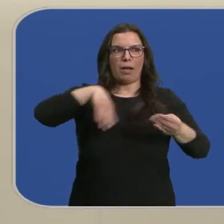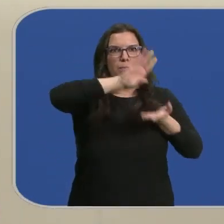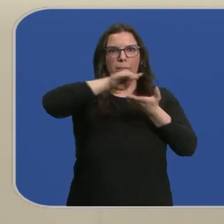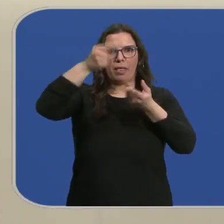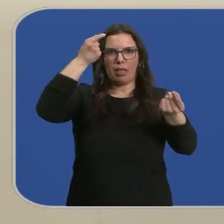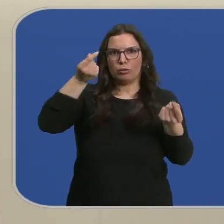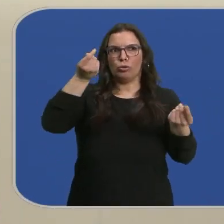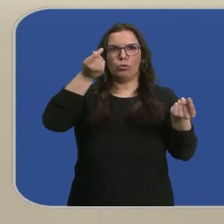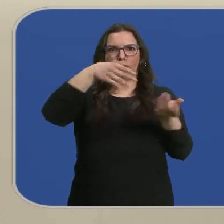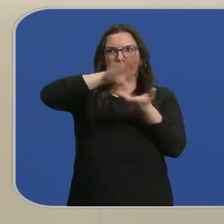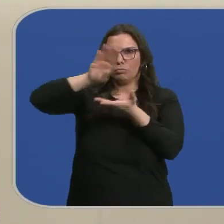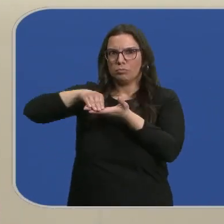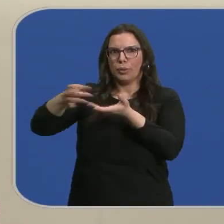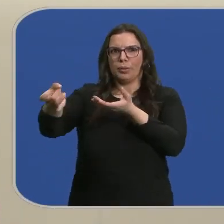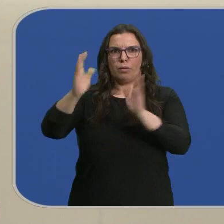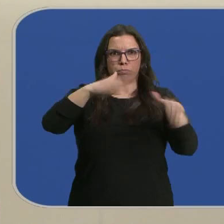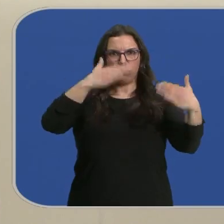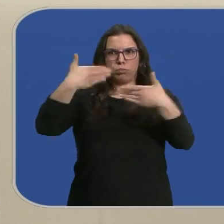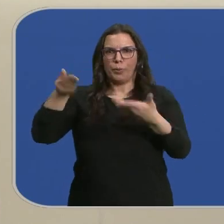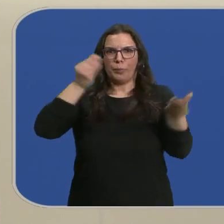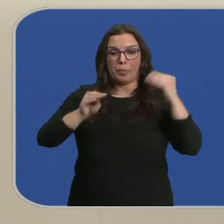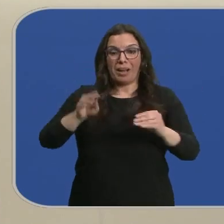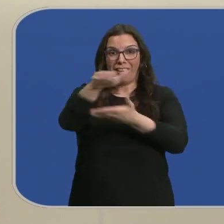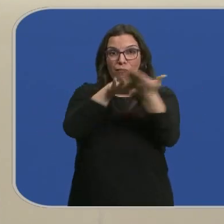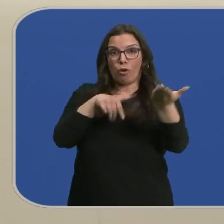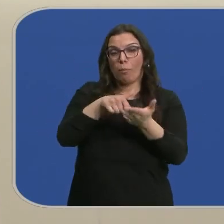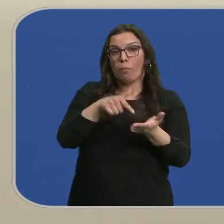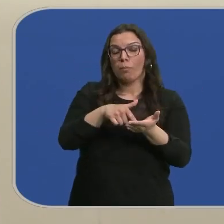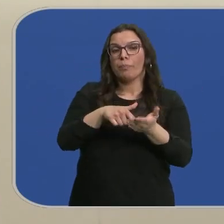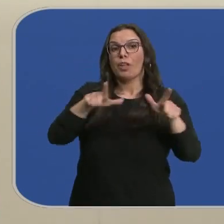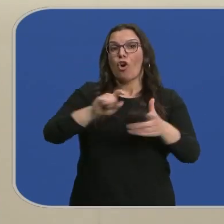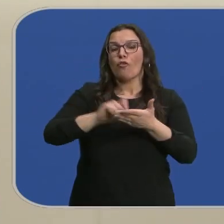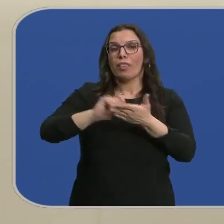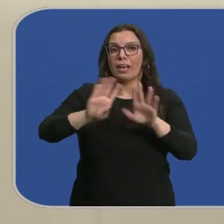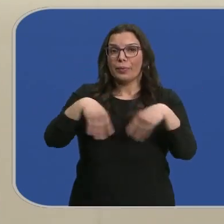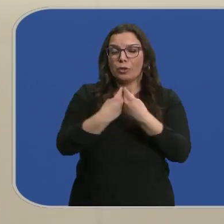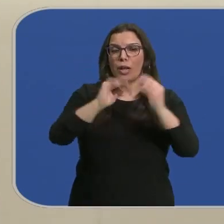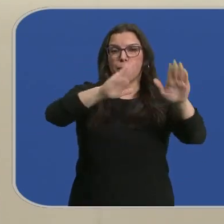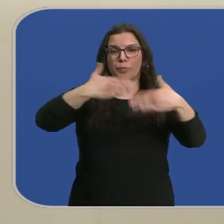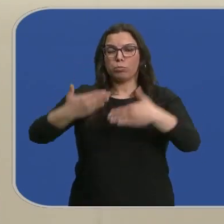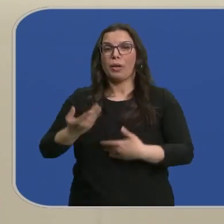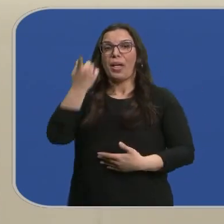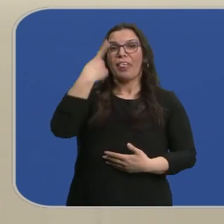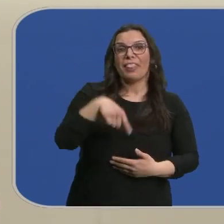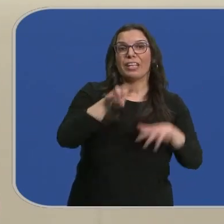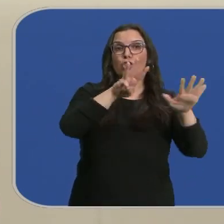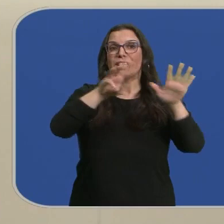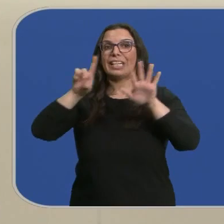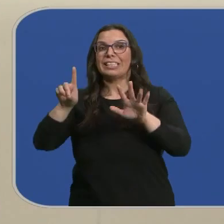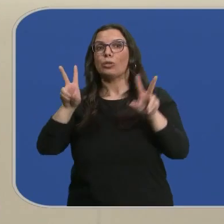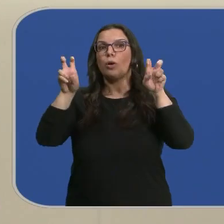los nuevos datos que nos van llegando. Y ahí se recogen en las oficinas 186 nuevos